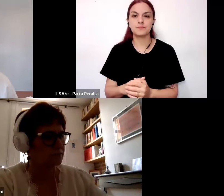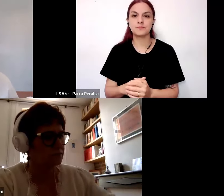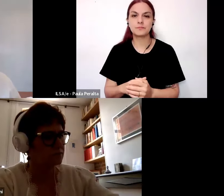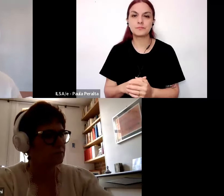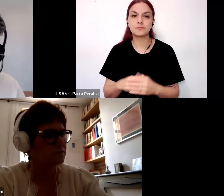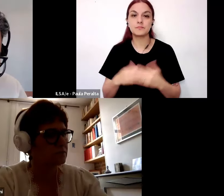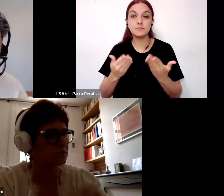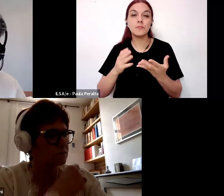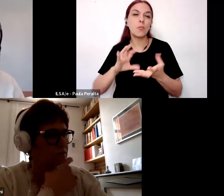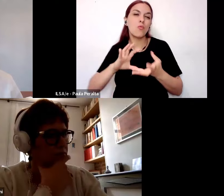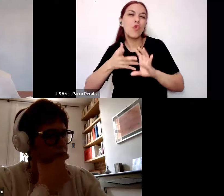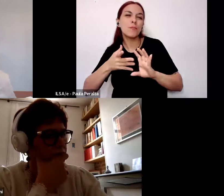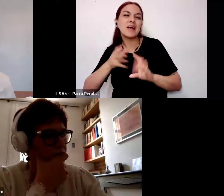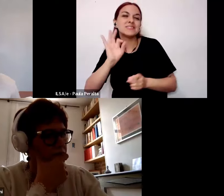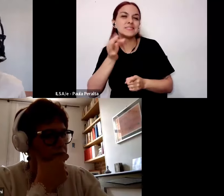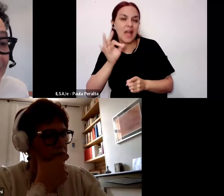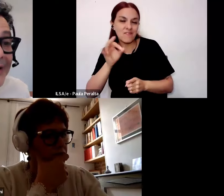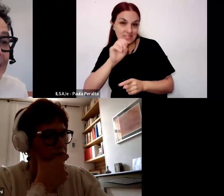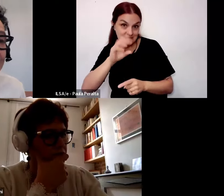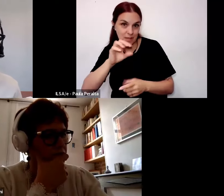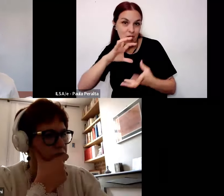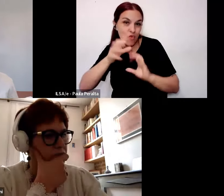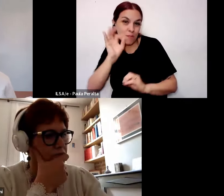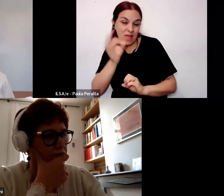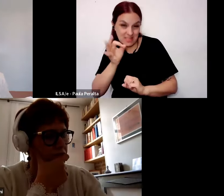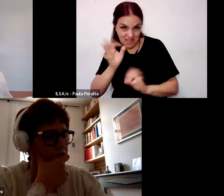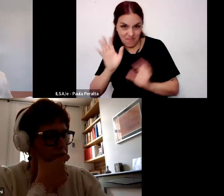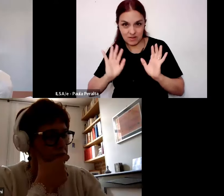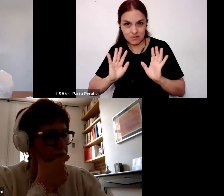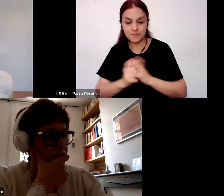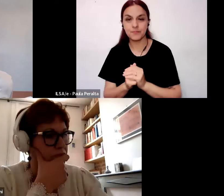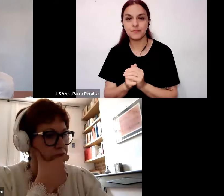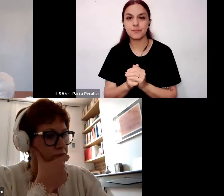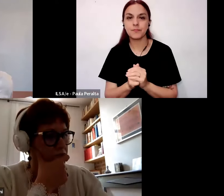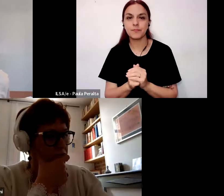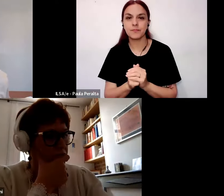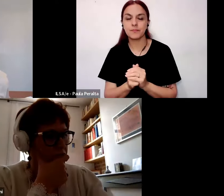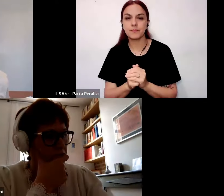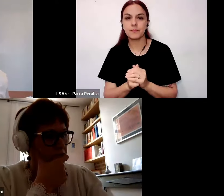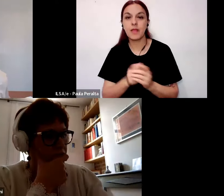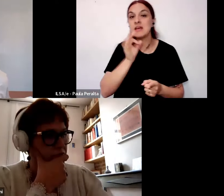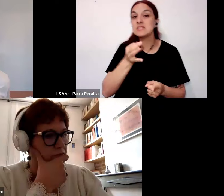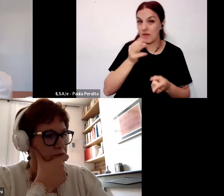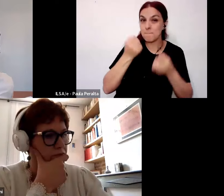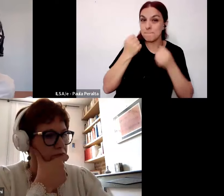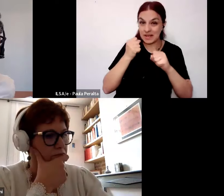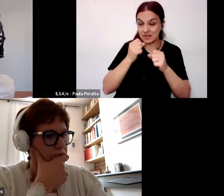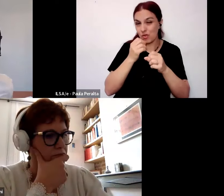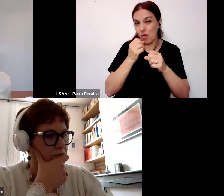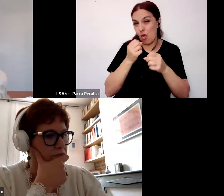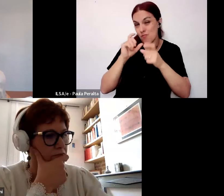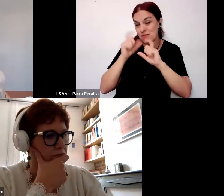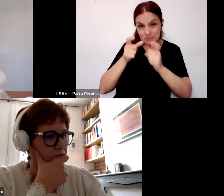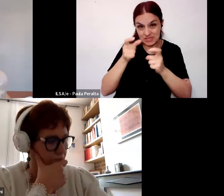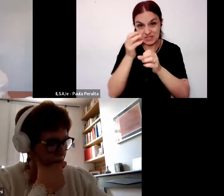formas de saber que a diferencia del saber del saber práctico profesional se formaliza